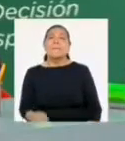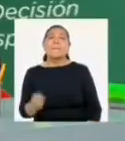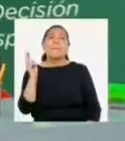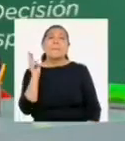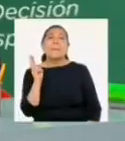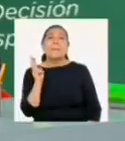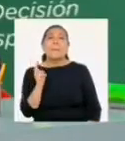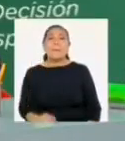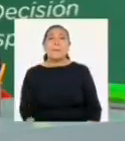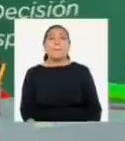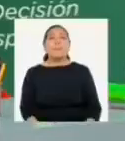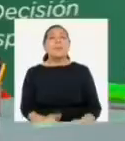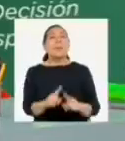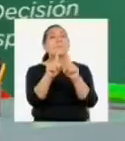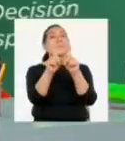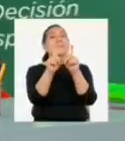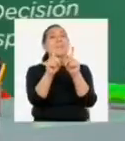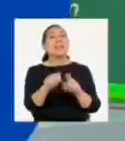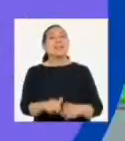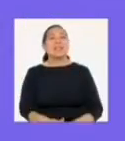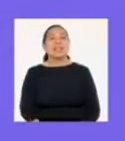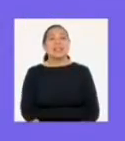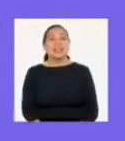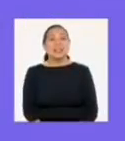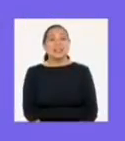Profesora, bloque de preguntas.